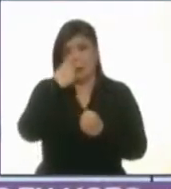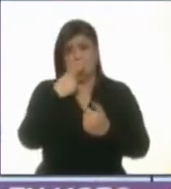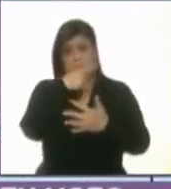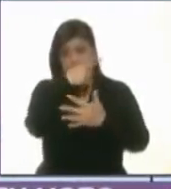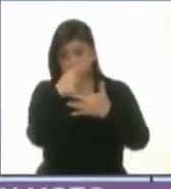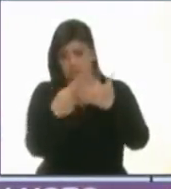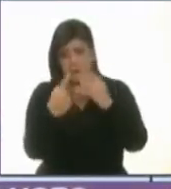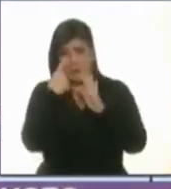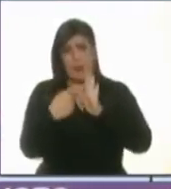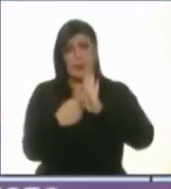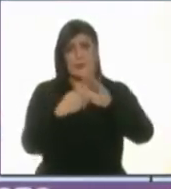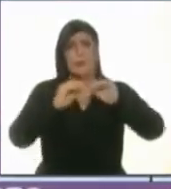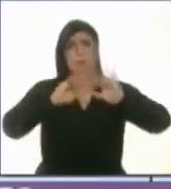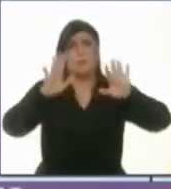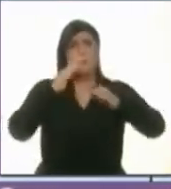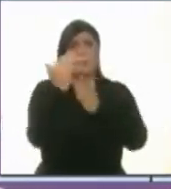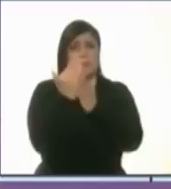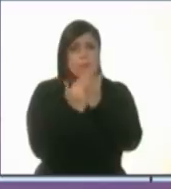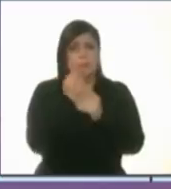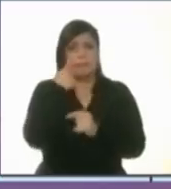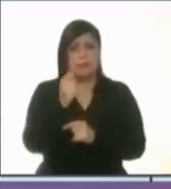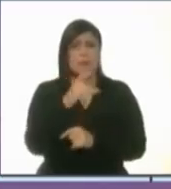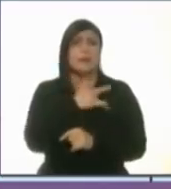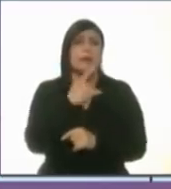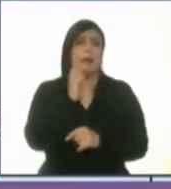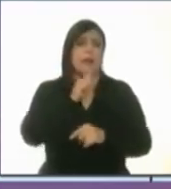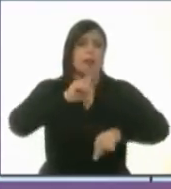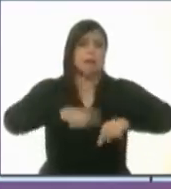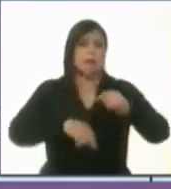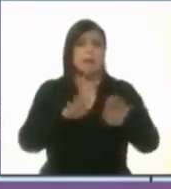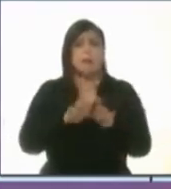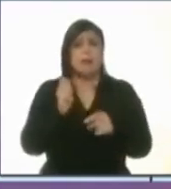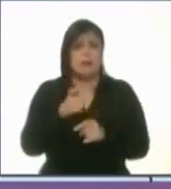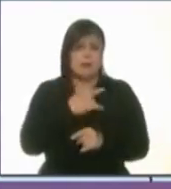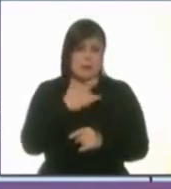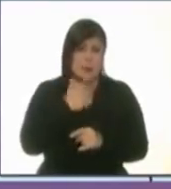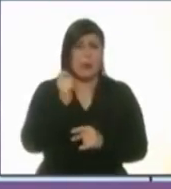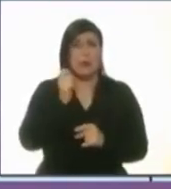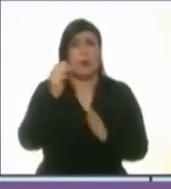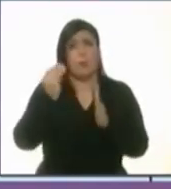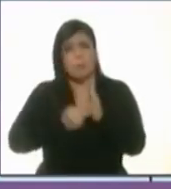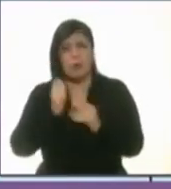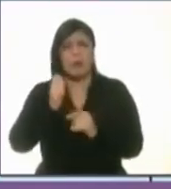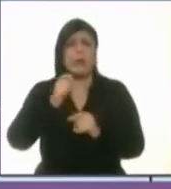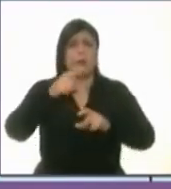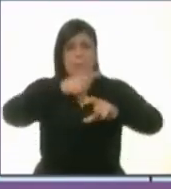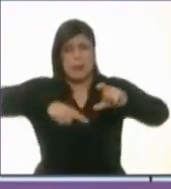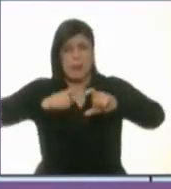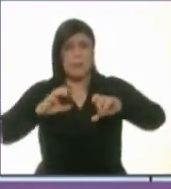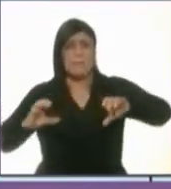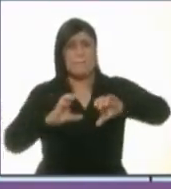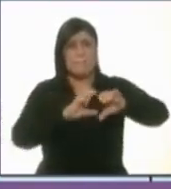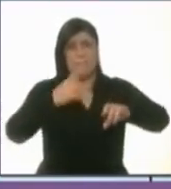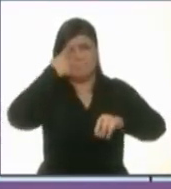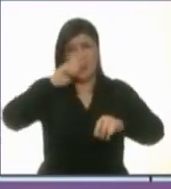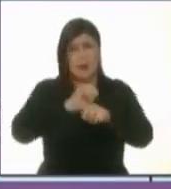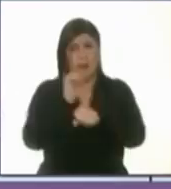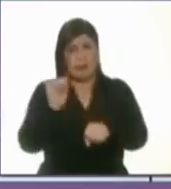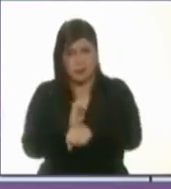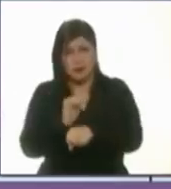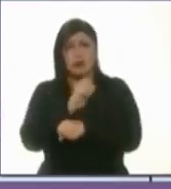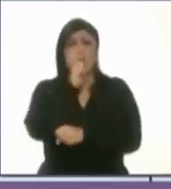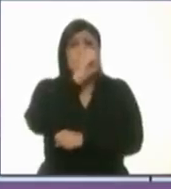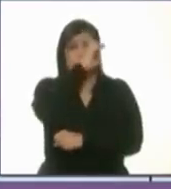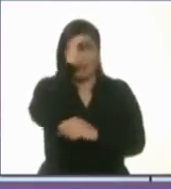vamos a quitar el costo de operación de las grúas, las arañas, las fotomultas y también